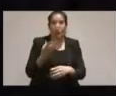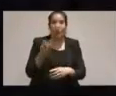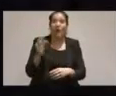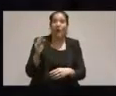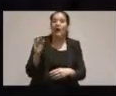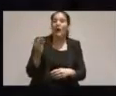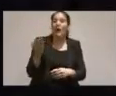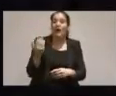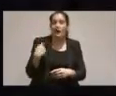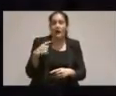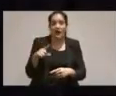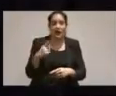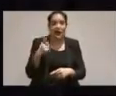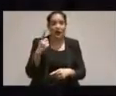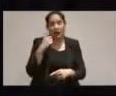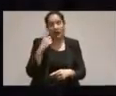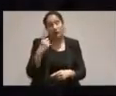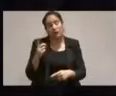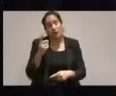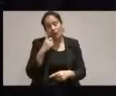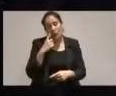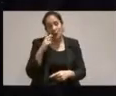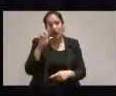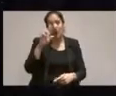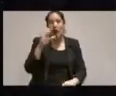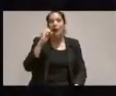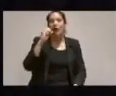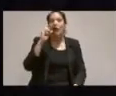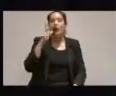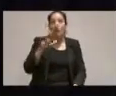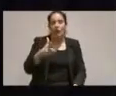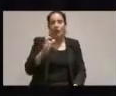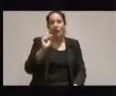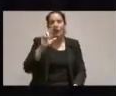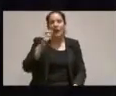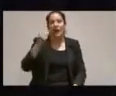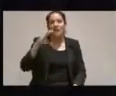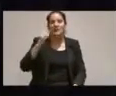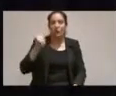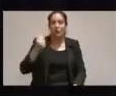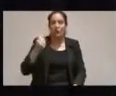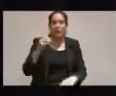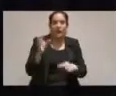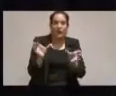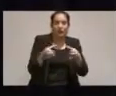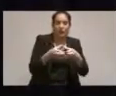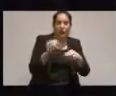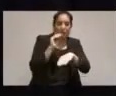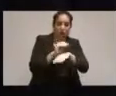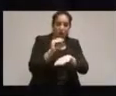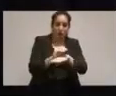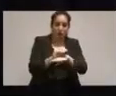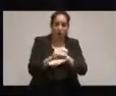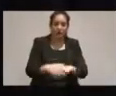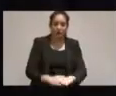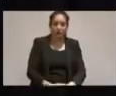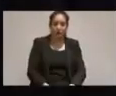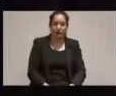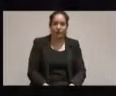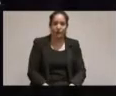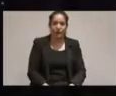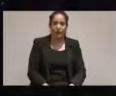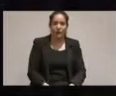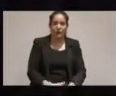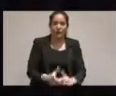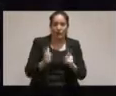entregue el premio al señor Horacio Urrutia de la Comisión de Cultura, Horacio estás por ahí, muy bien